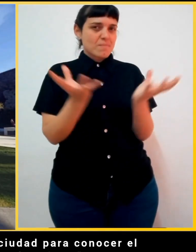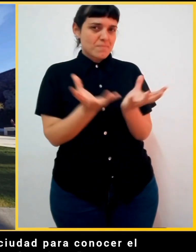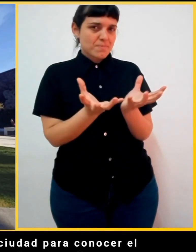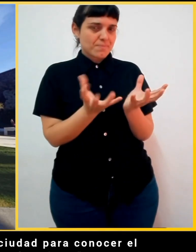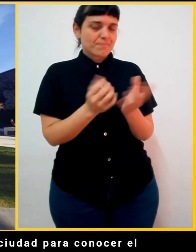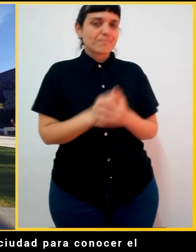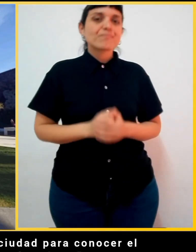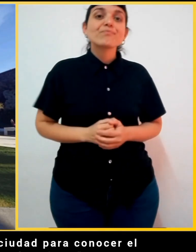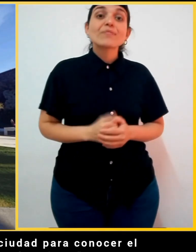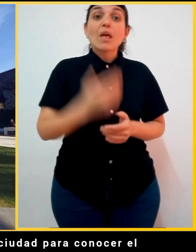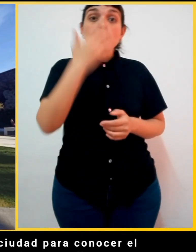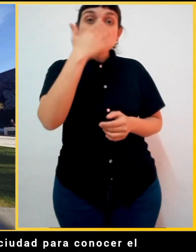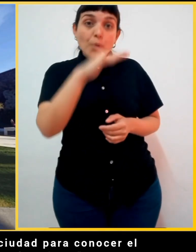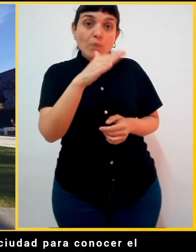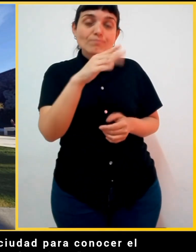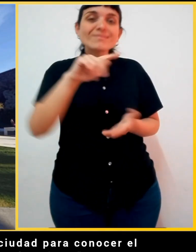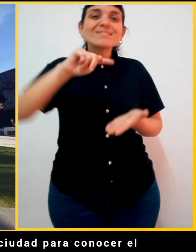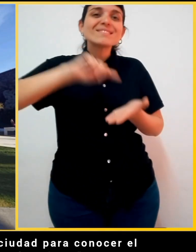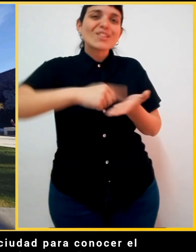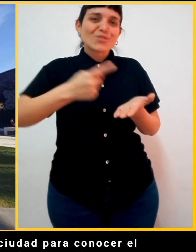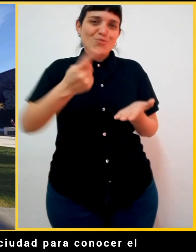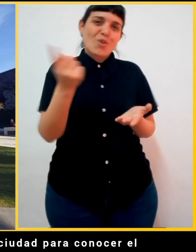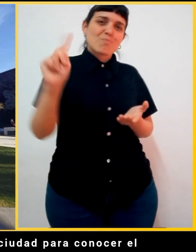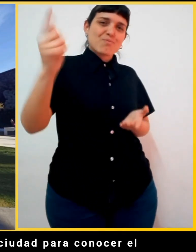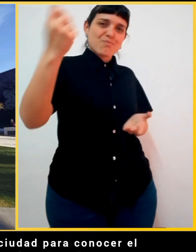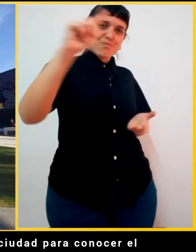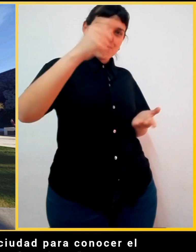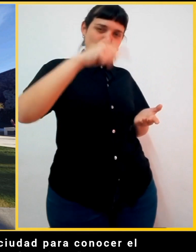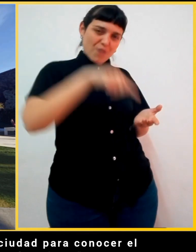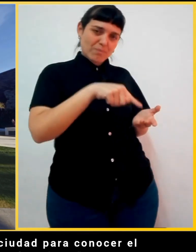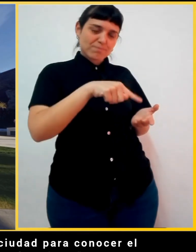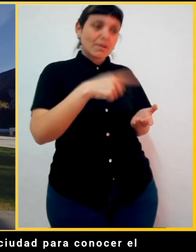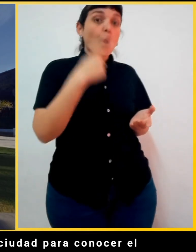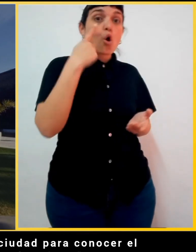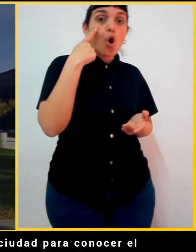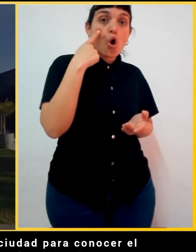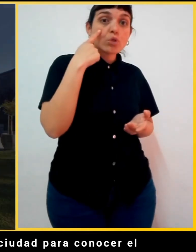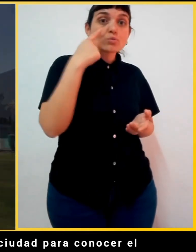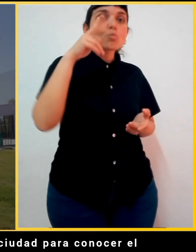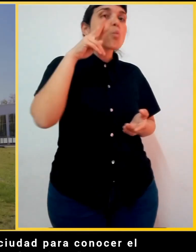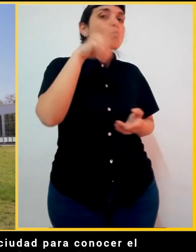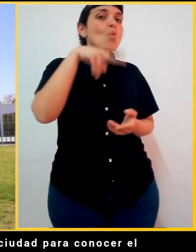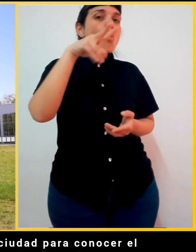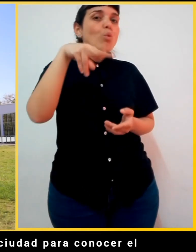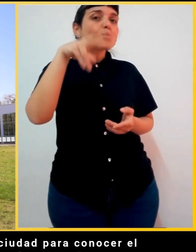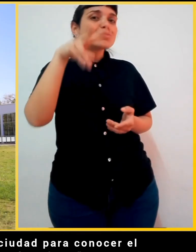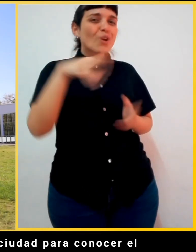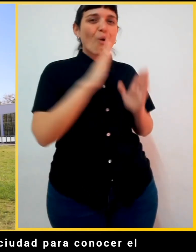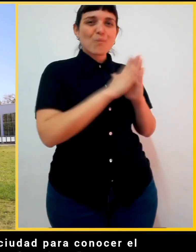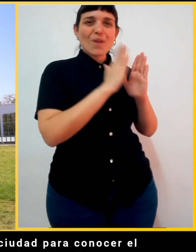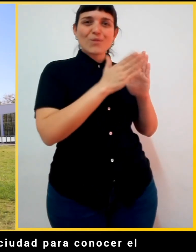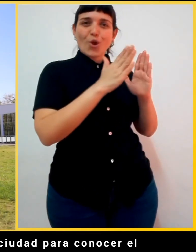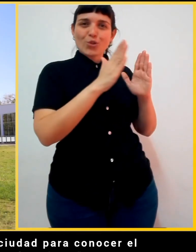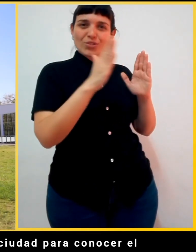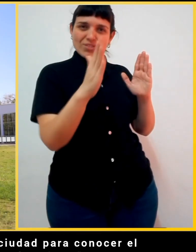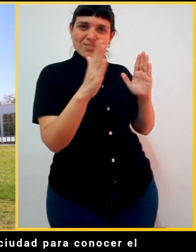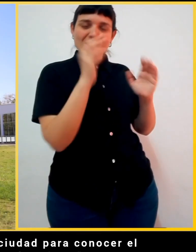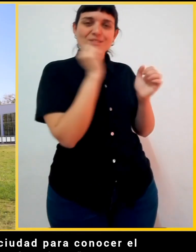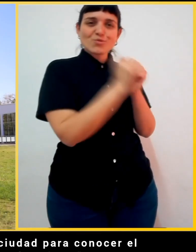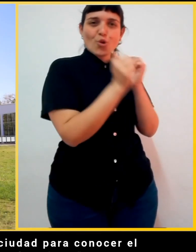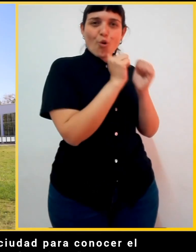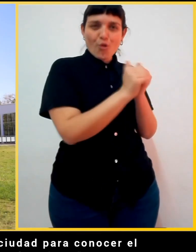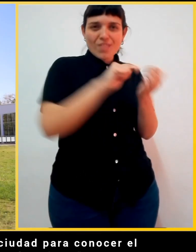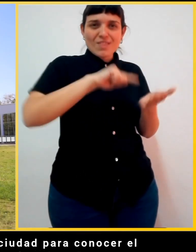Más tarde, regresamos al centro de la ciudad para conocer el Museo y Biblioteca de la